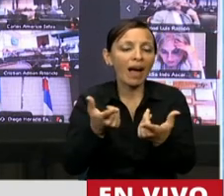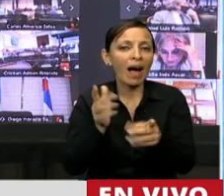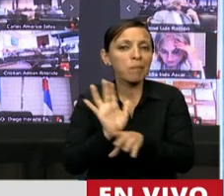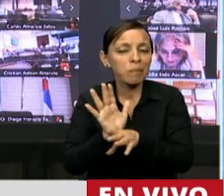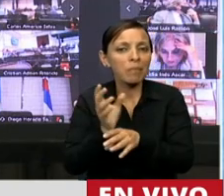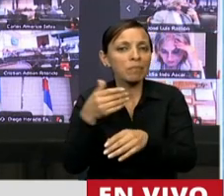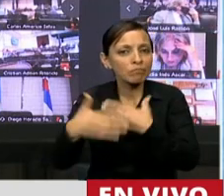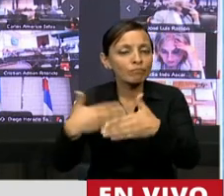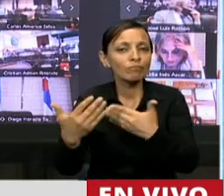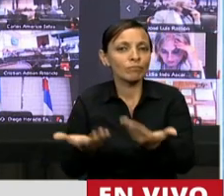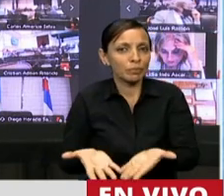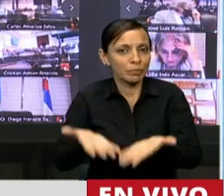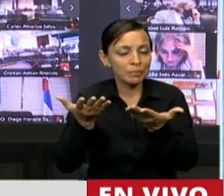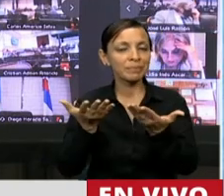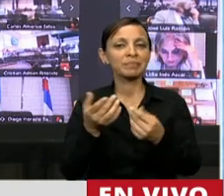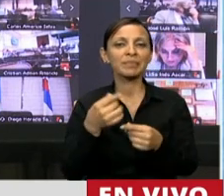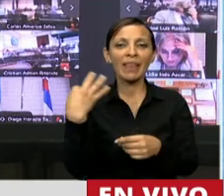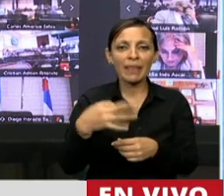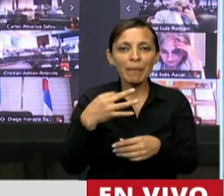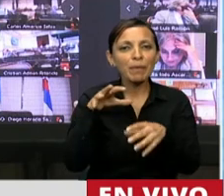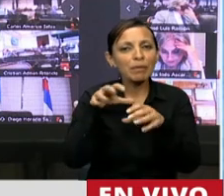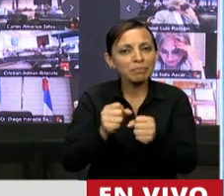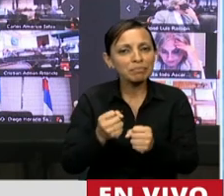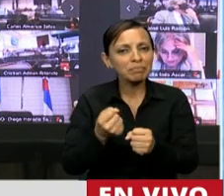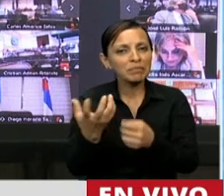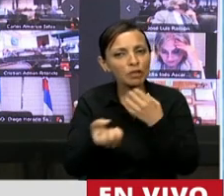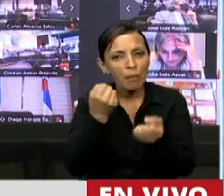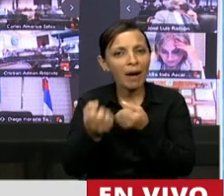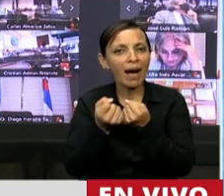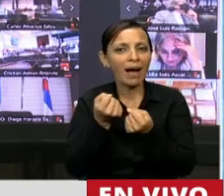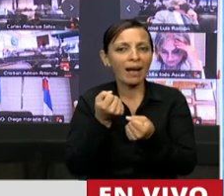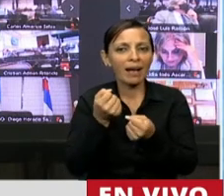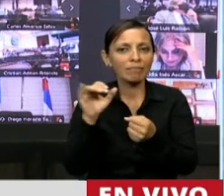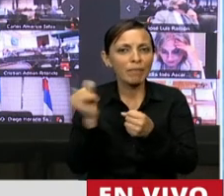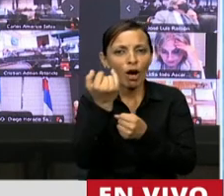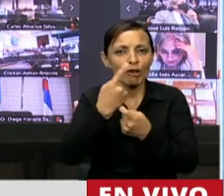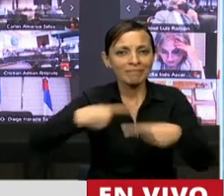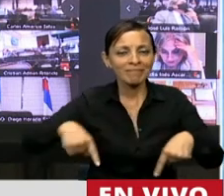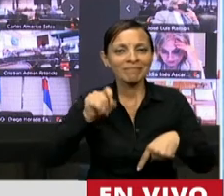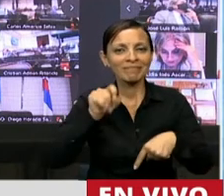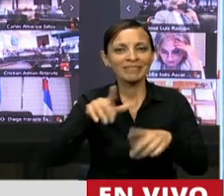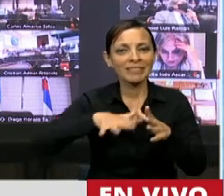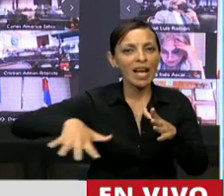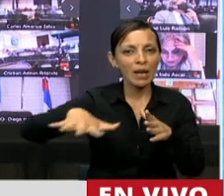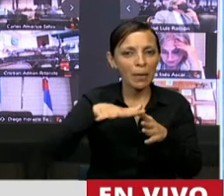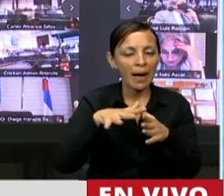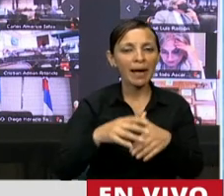y tenemos que apropiarnos de lo mejor de esos simbolismos y poder